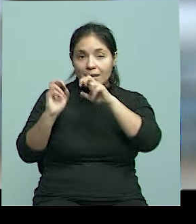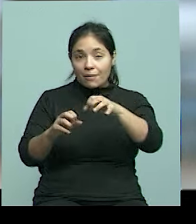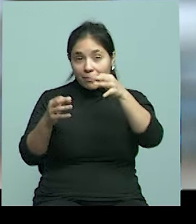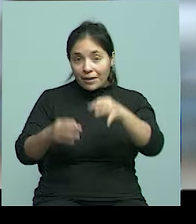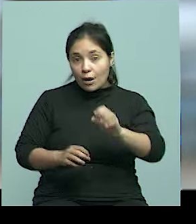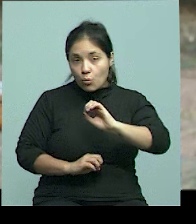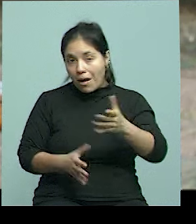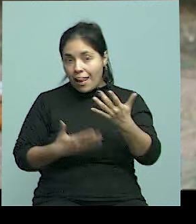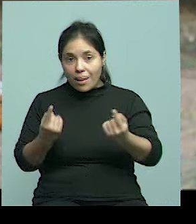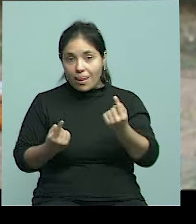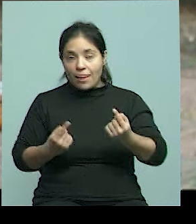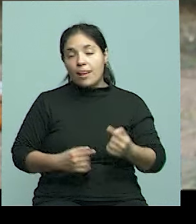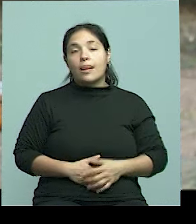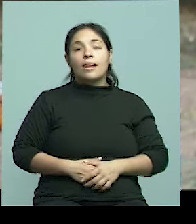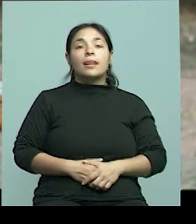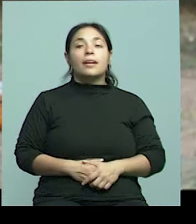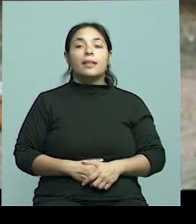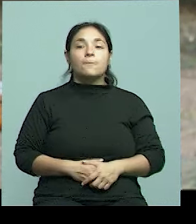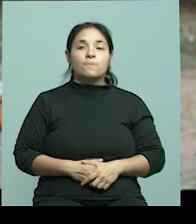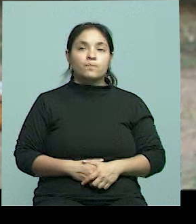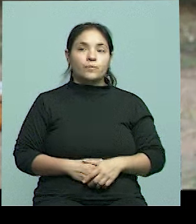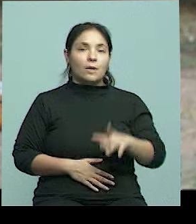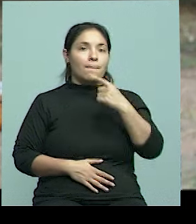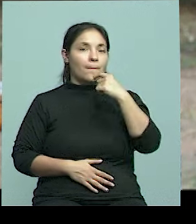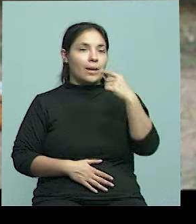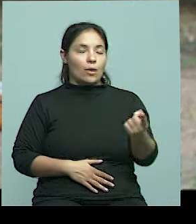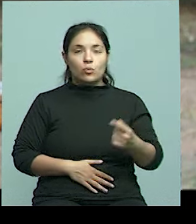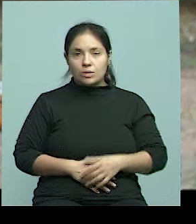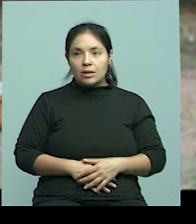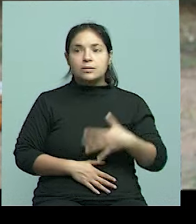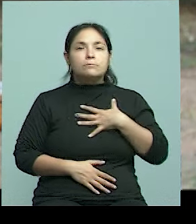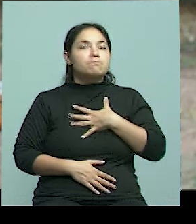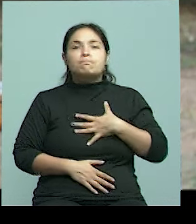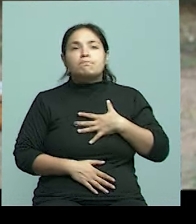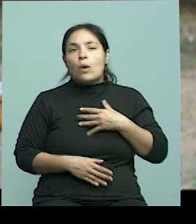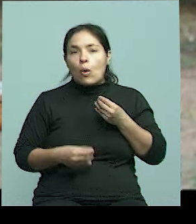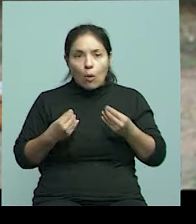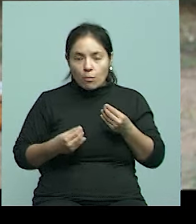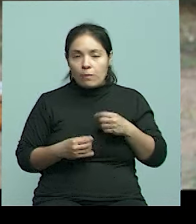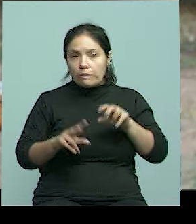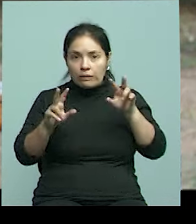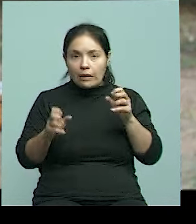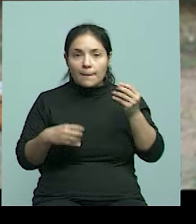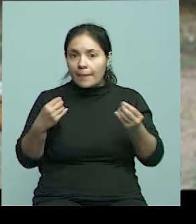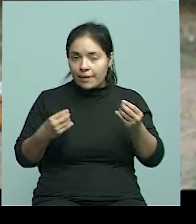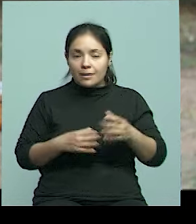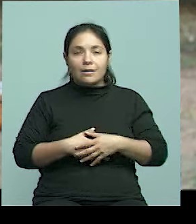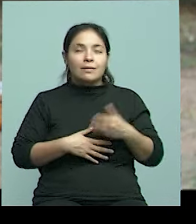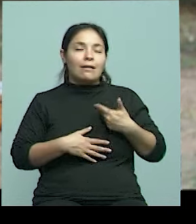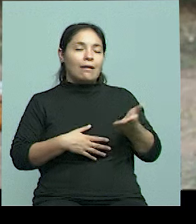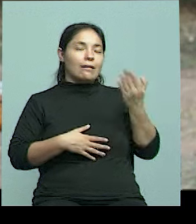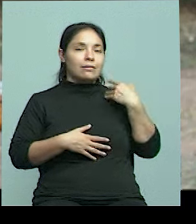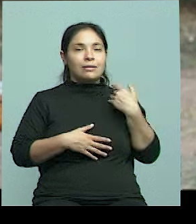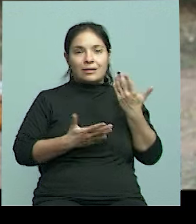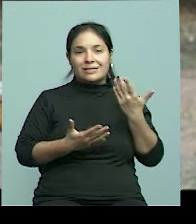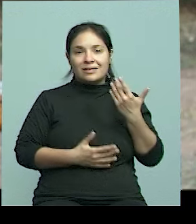correcta. Sandra, ¿qué sentís vos cuando se pone un poco en tela de juicio cuál es